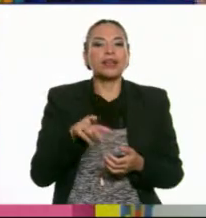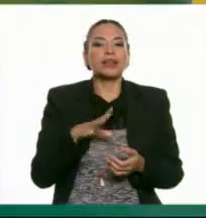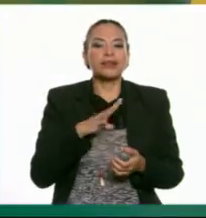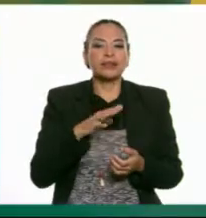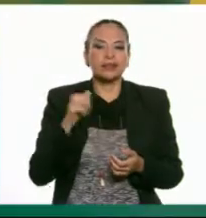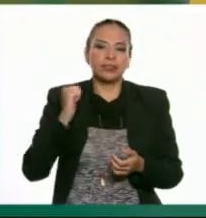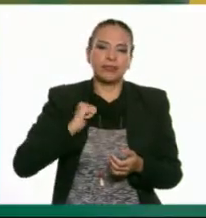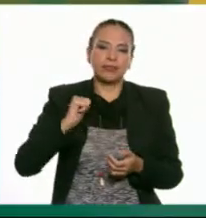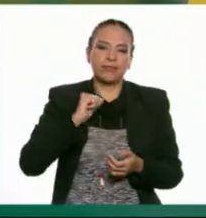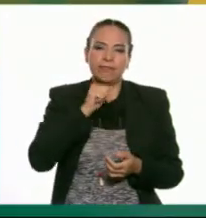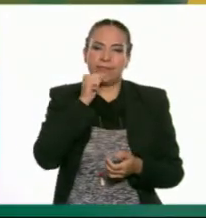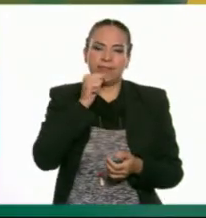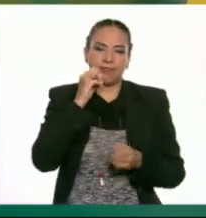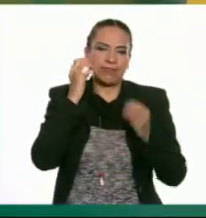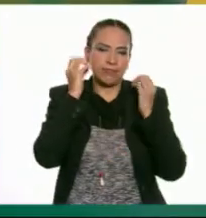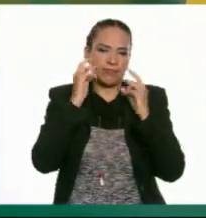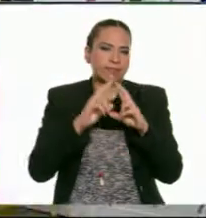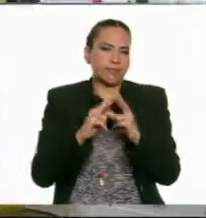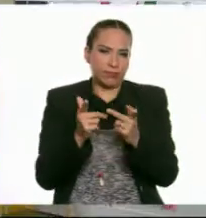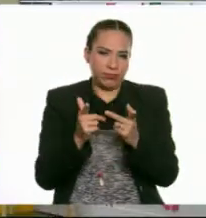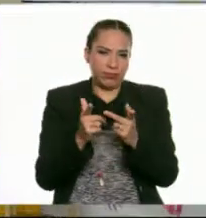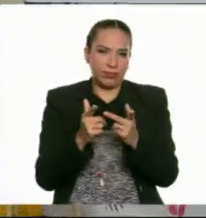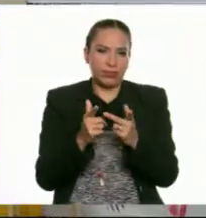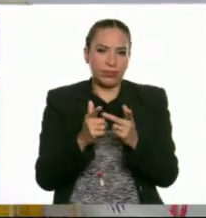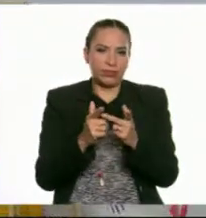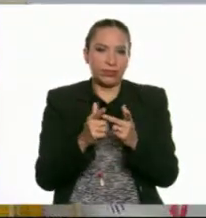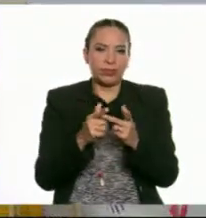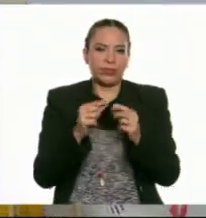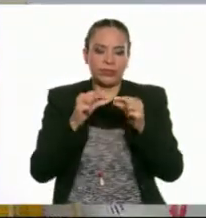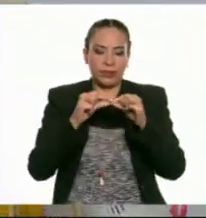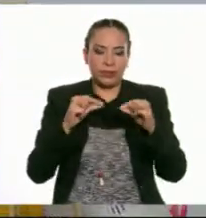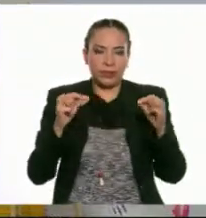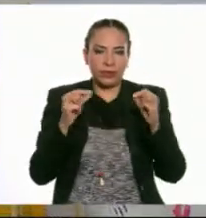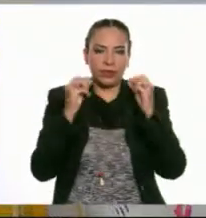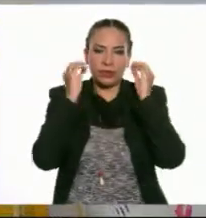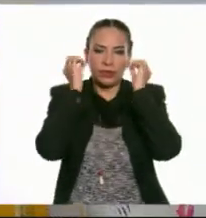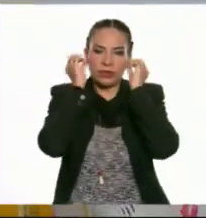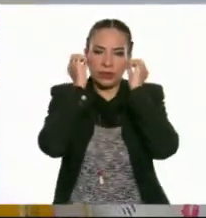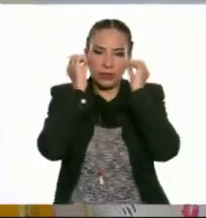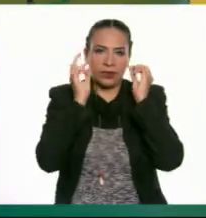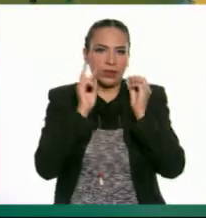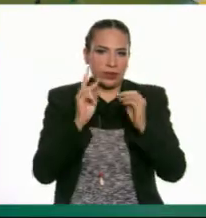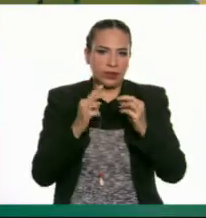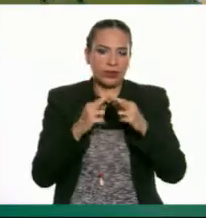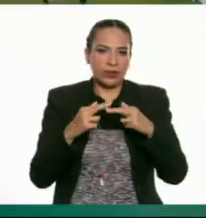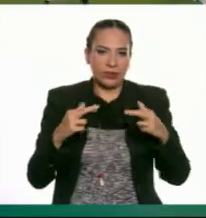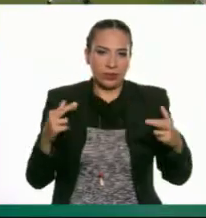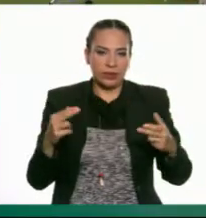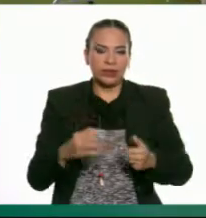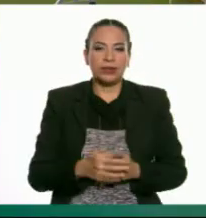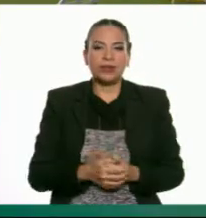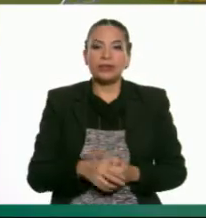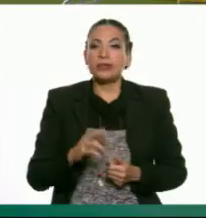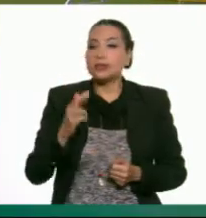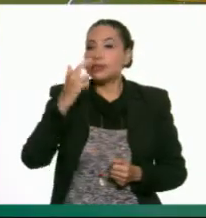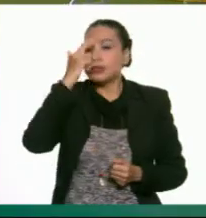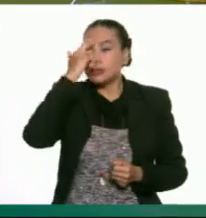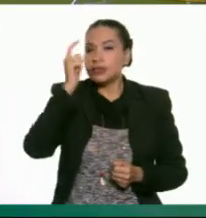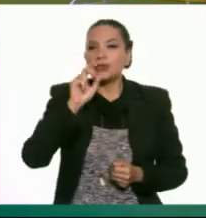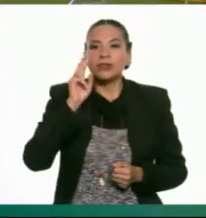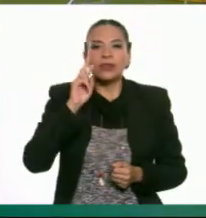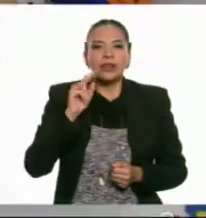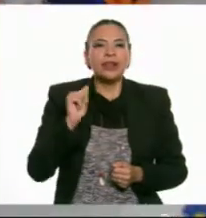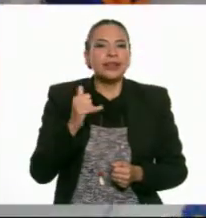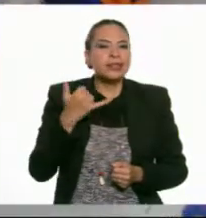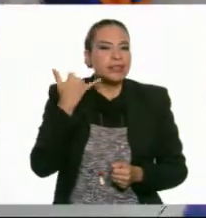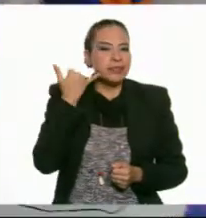ya viejitos, ya están hasta rotos. Son de cable. Toma estos. A ver. Colócatelos. Si recordamos, cuando vimos lo